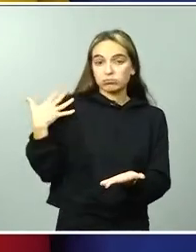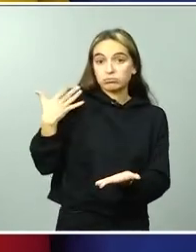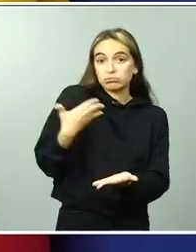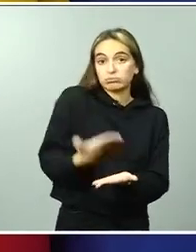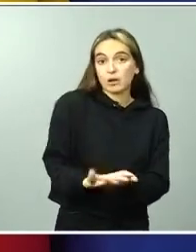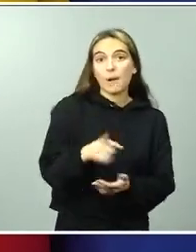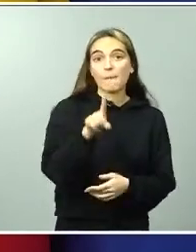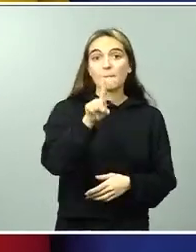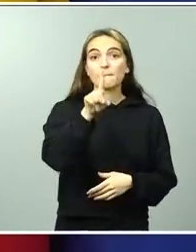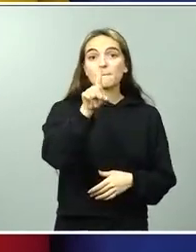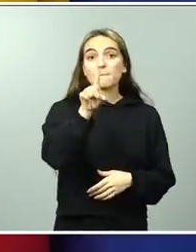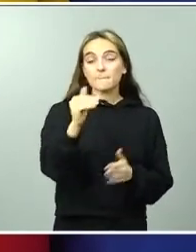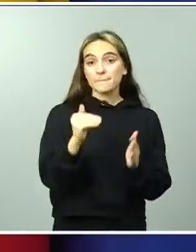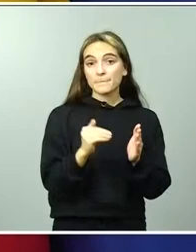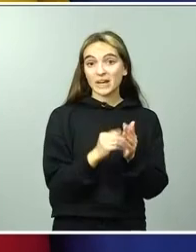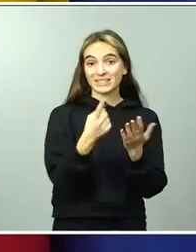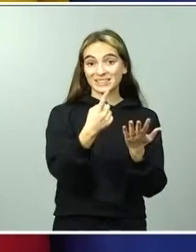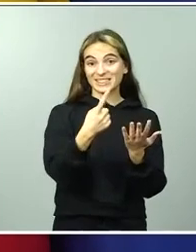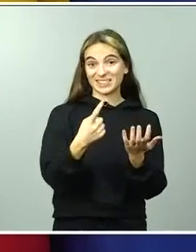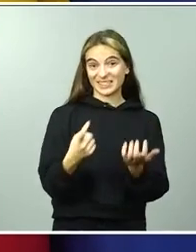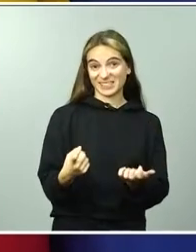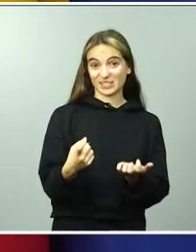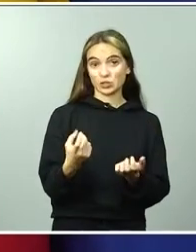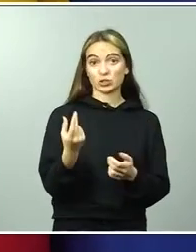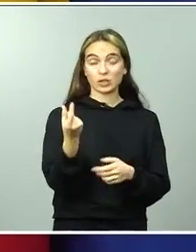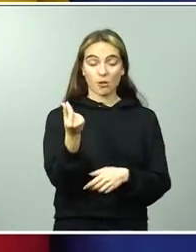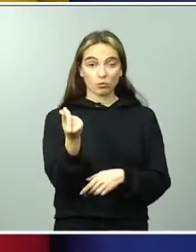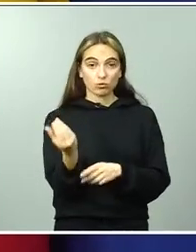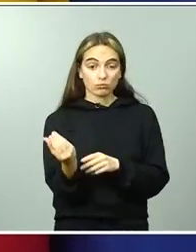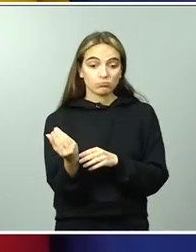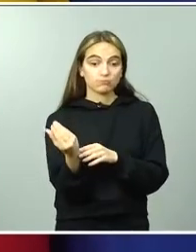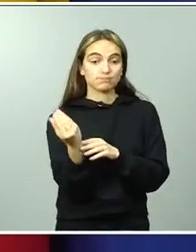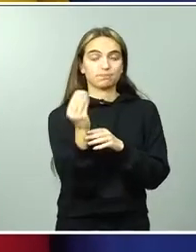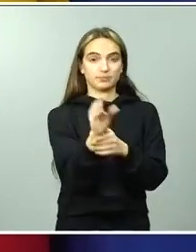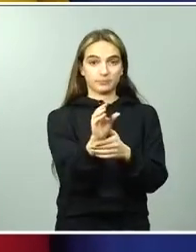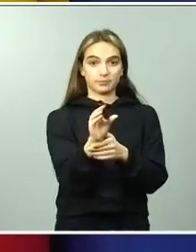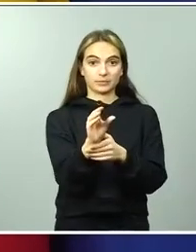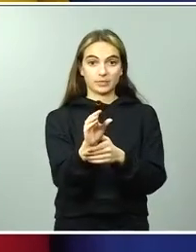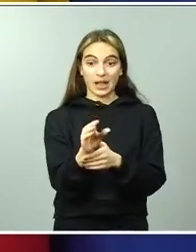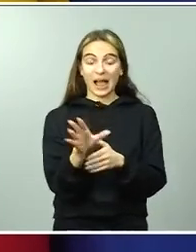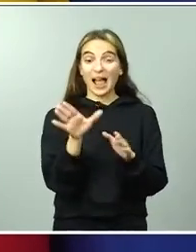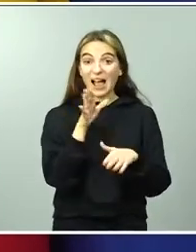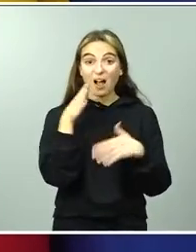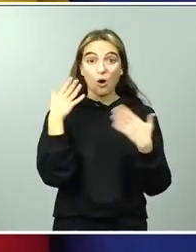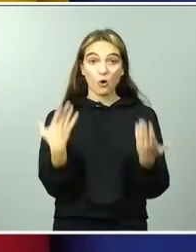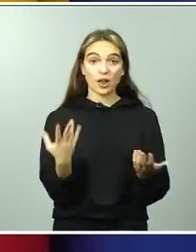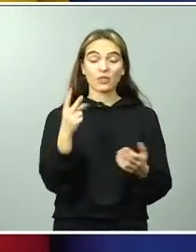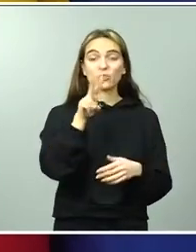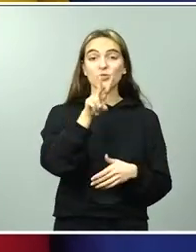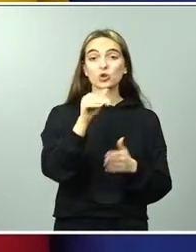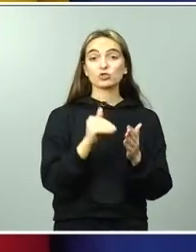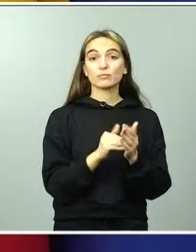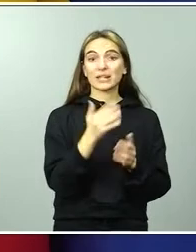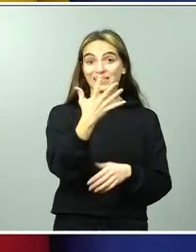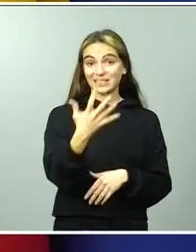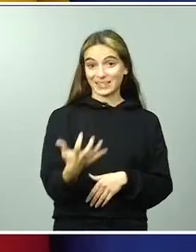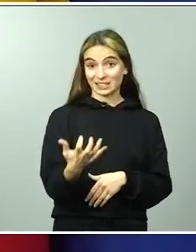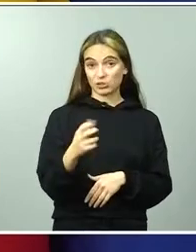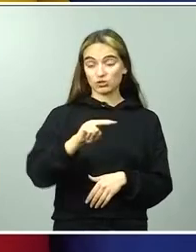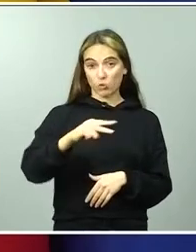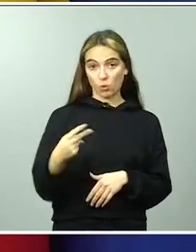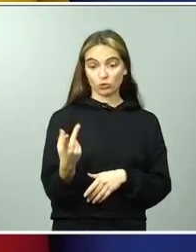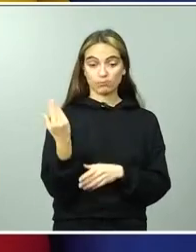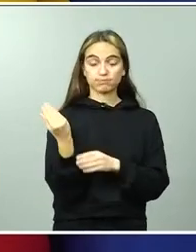euros y a partir de esta nueva convocatoria de becas van a recibir 2.500. Y una segunda novedad también muy